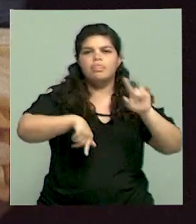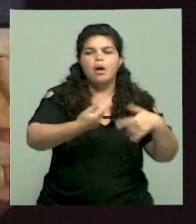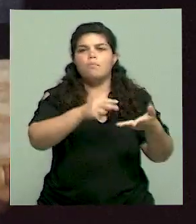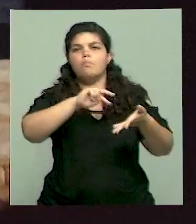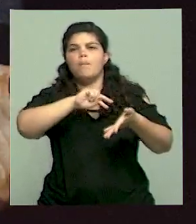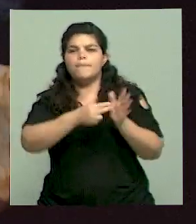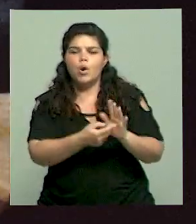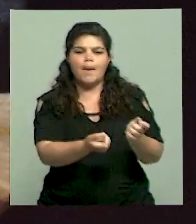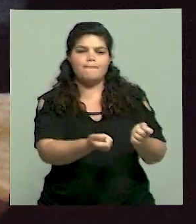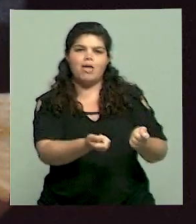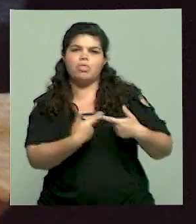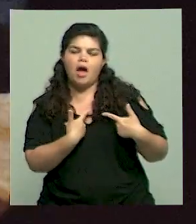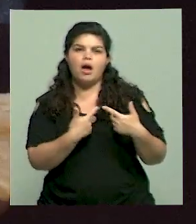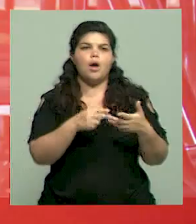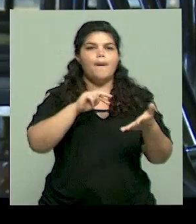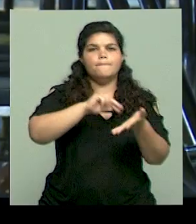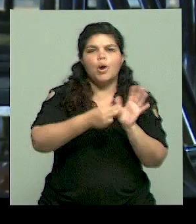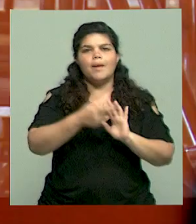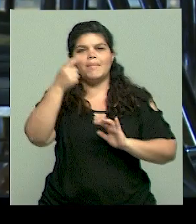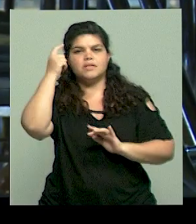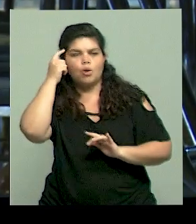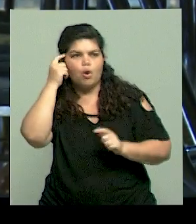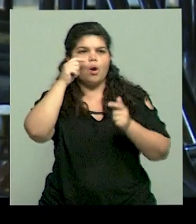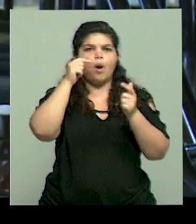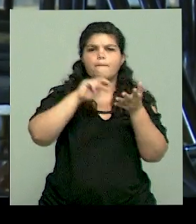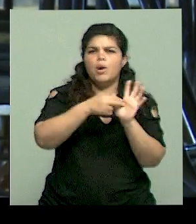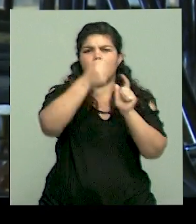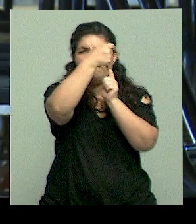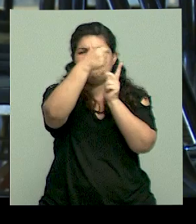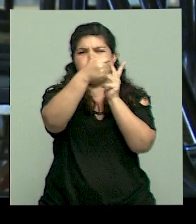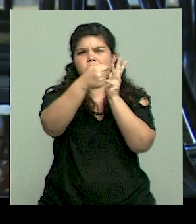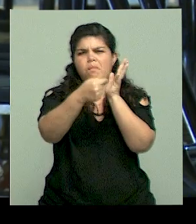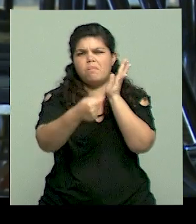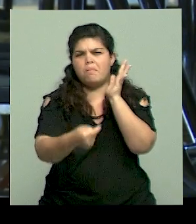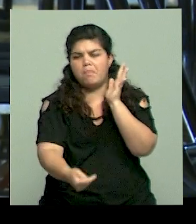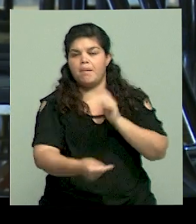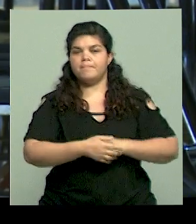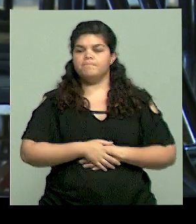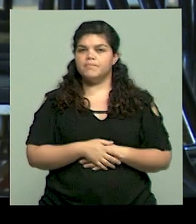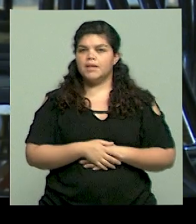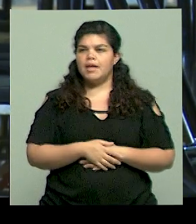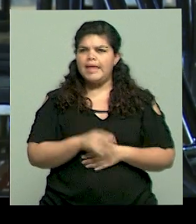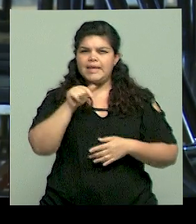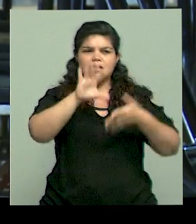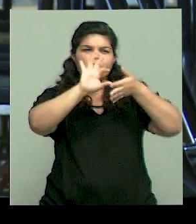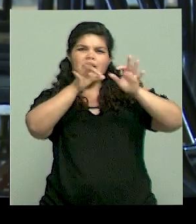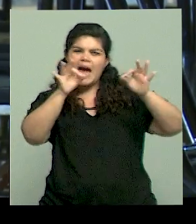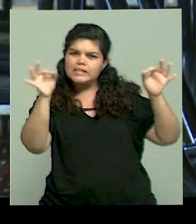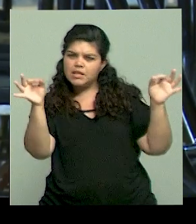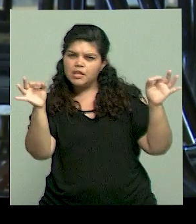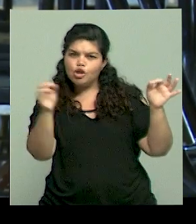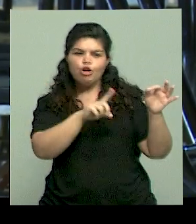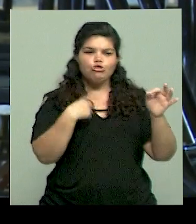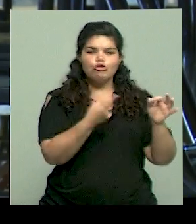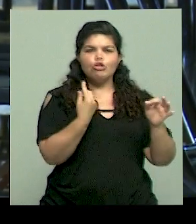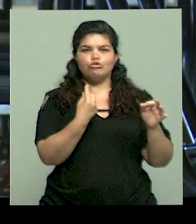de salud, con problemas psicológicos, etc. Entonces, esta frase, somos lo que comemos, ¿tiene que ver? Tiene mucho que